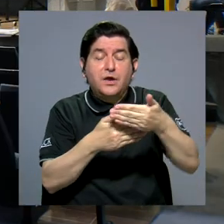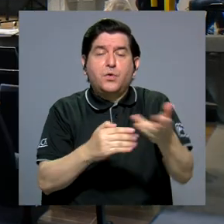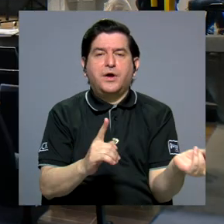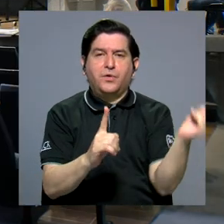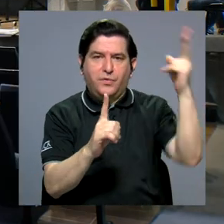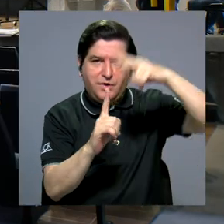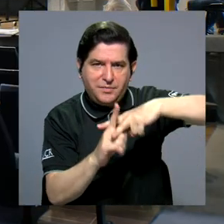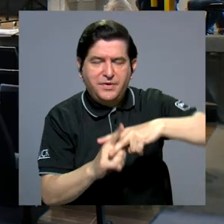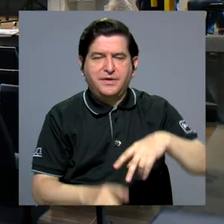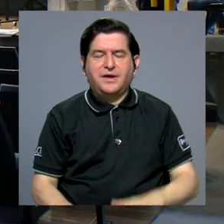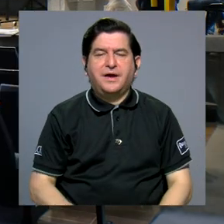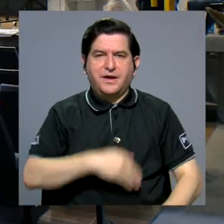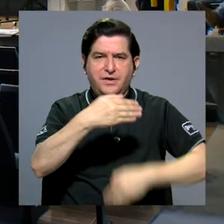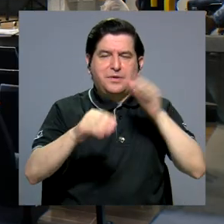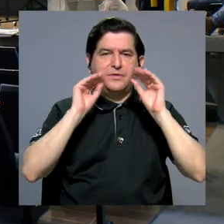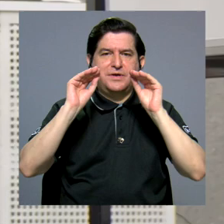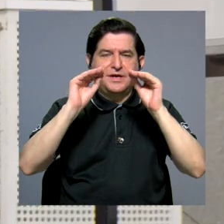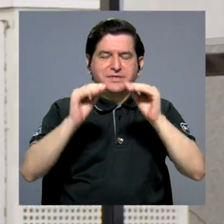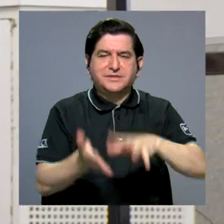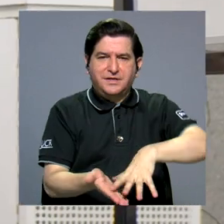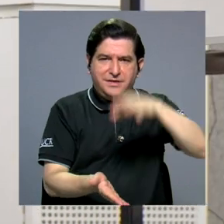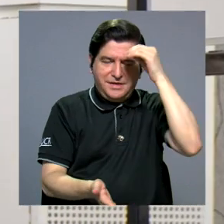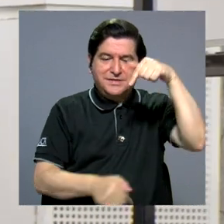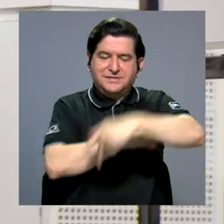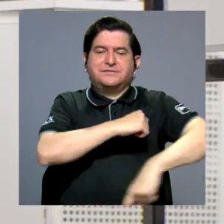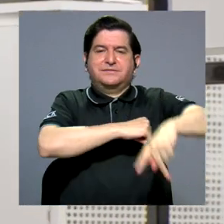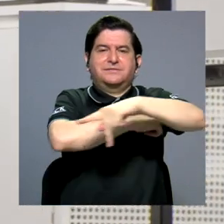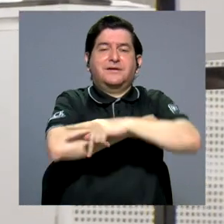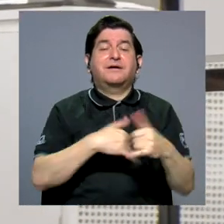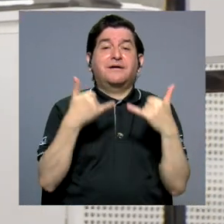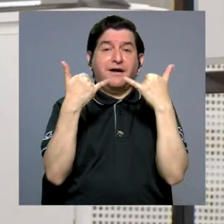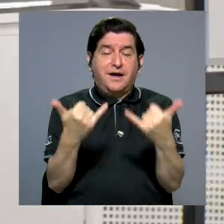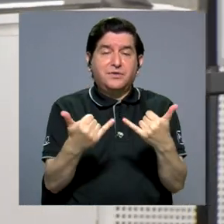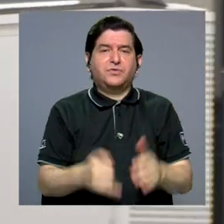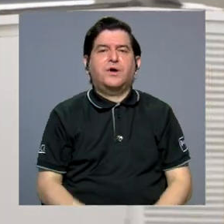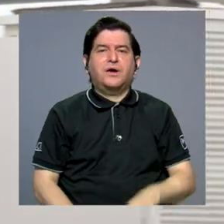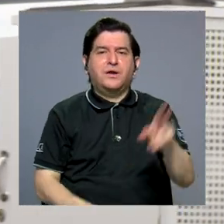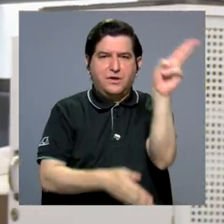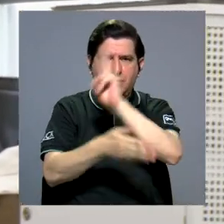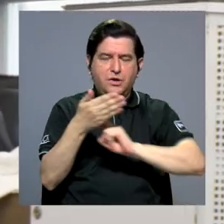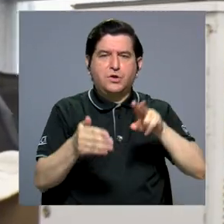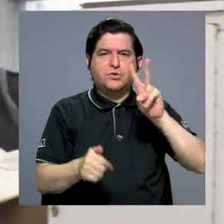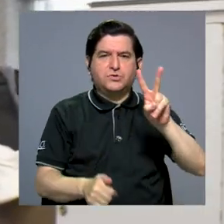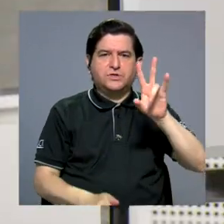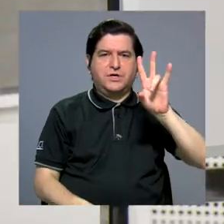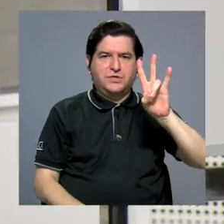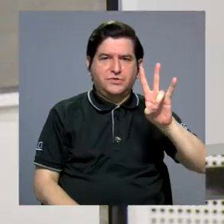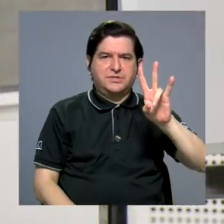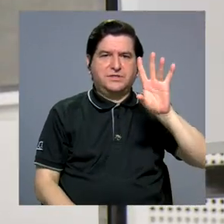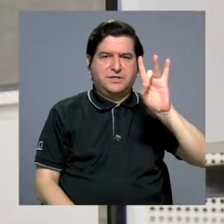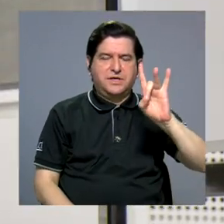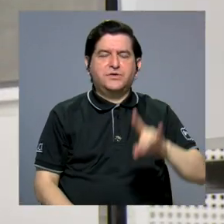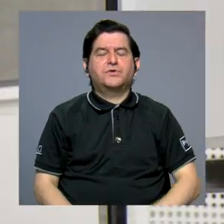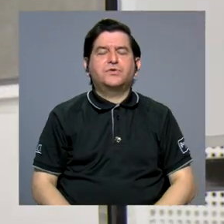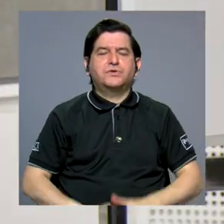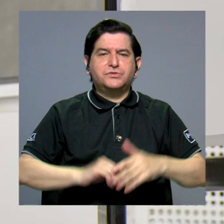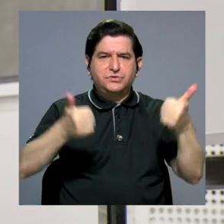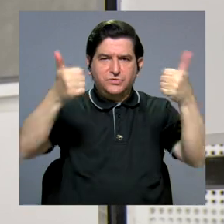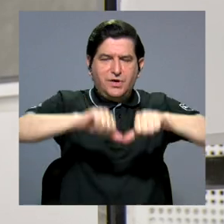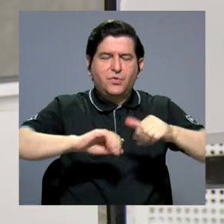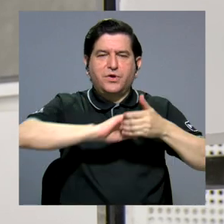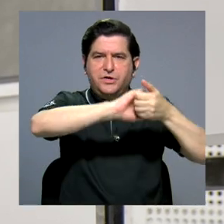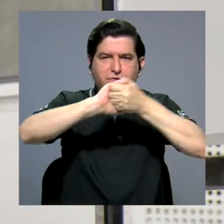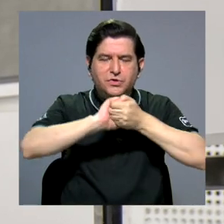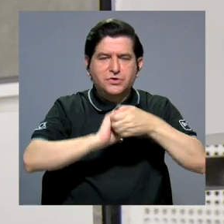van a poder incorporar en sus procesos de enseñanza aprendizaje en el país. Actualmente la universidad tiene 278 convenios de cooperación